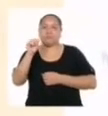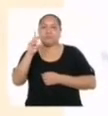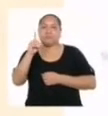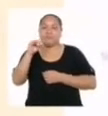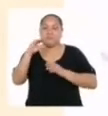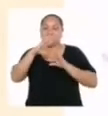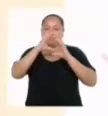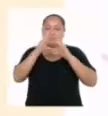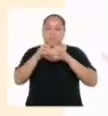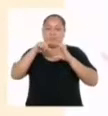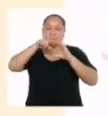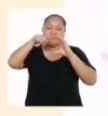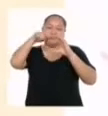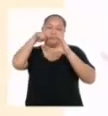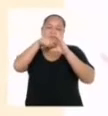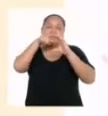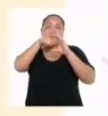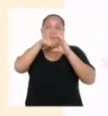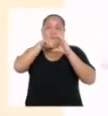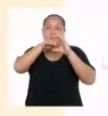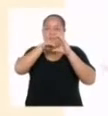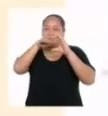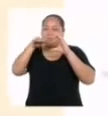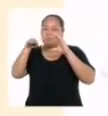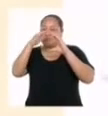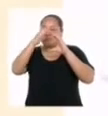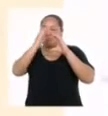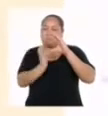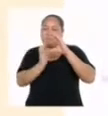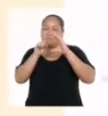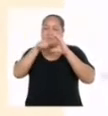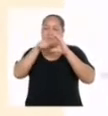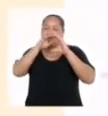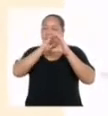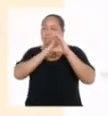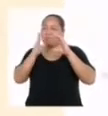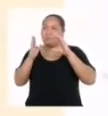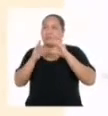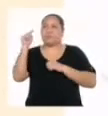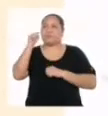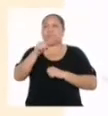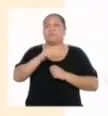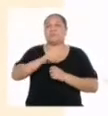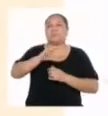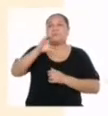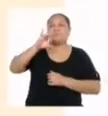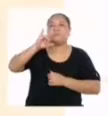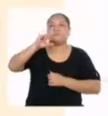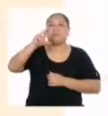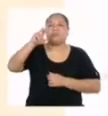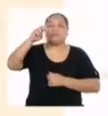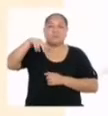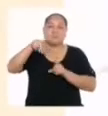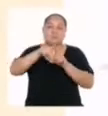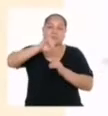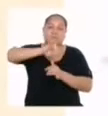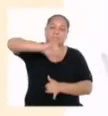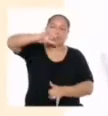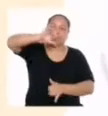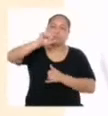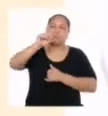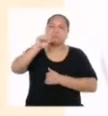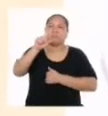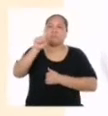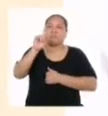es la distancia entre el centro del círculo hasta la circunferencia. Este cilindro también tiene una altura. exacto.